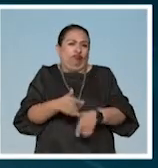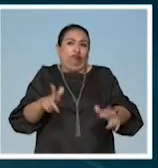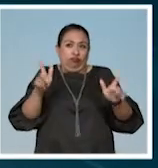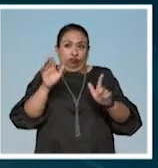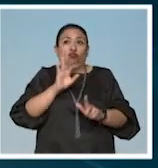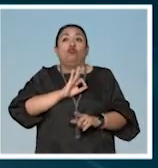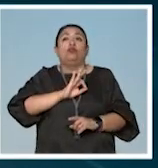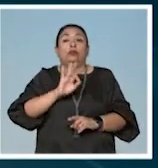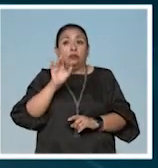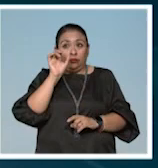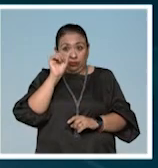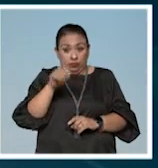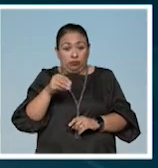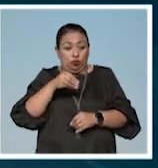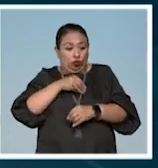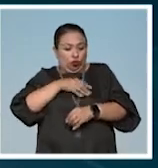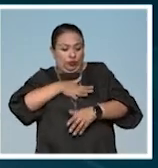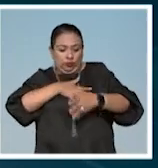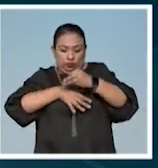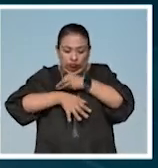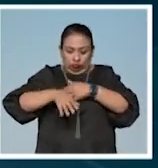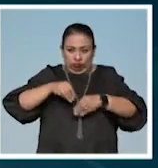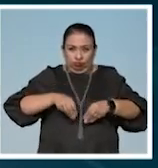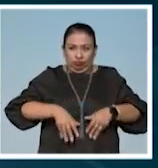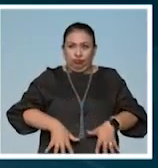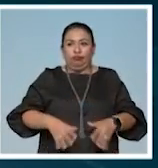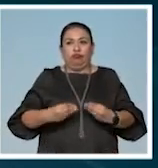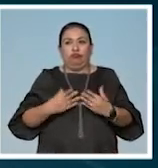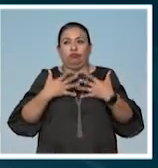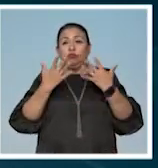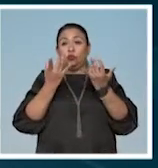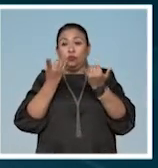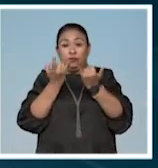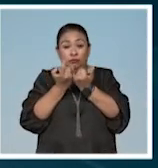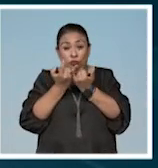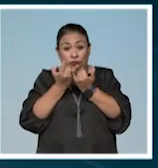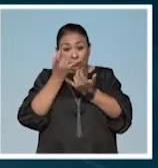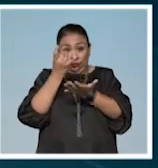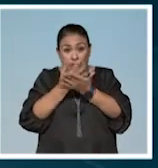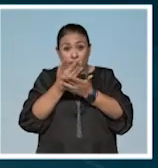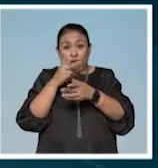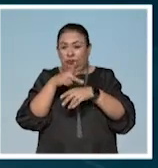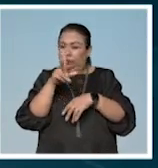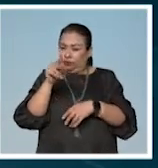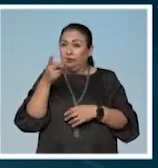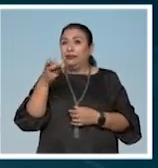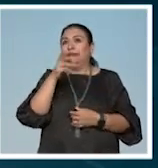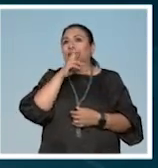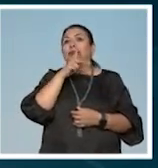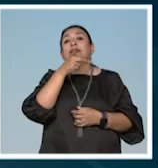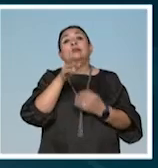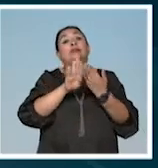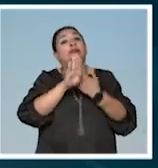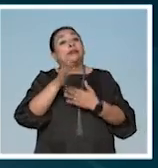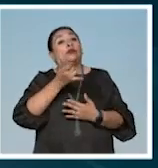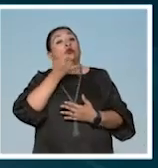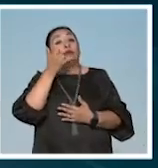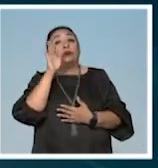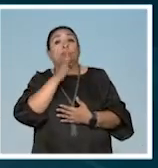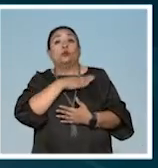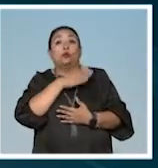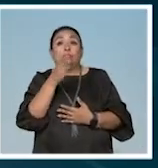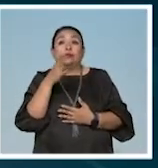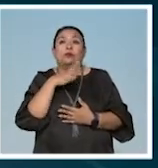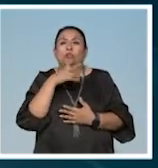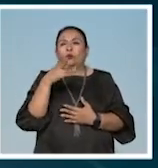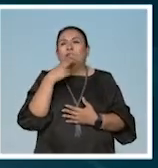y se puede también extender a otras partes, no solamente en la piel. Eso es lo preocupante de esta enfermedad. Ahí está la prevención y qué bueno que con